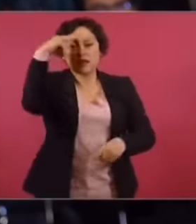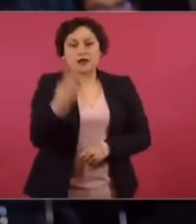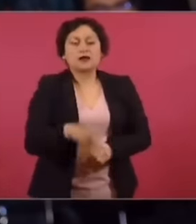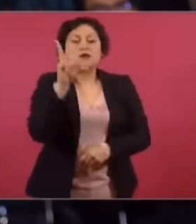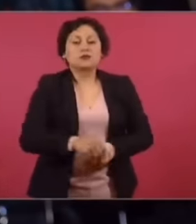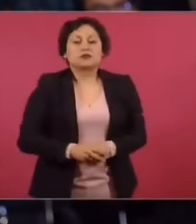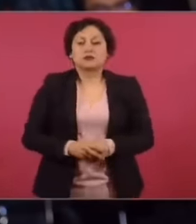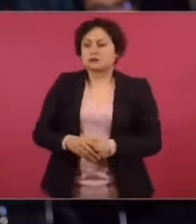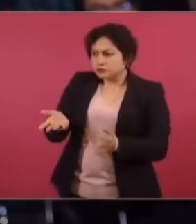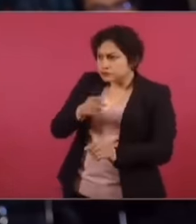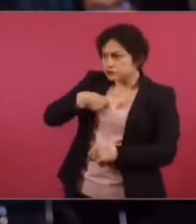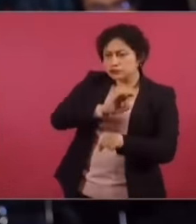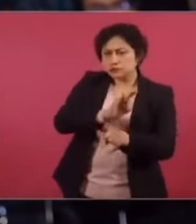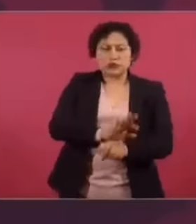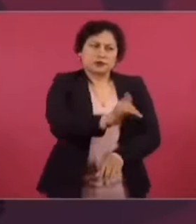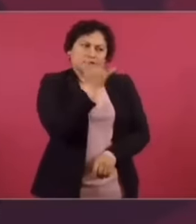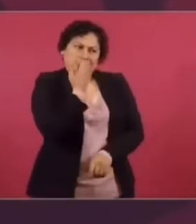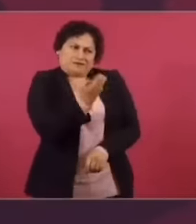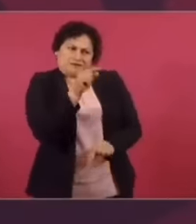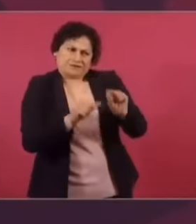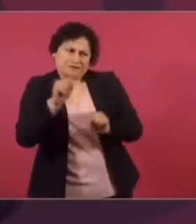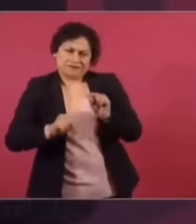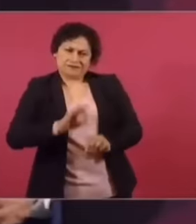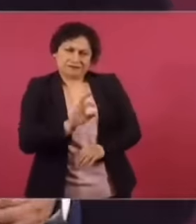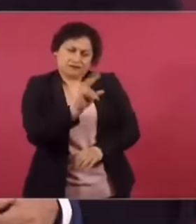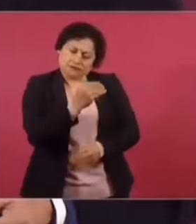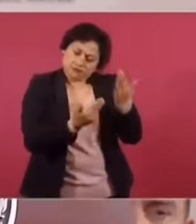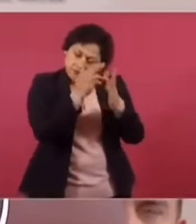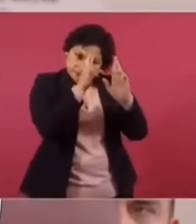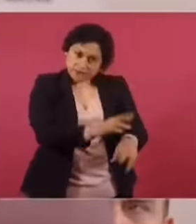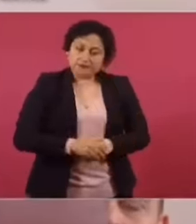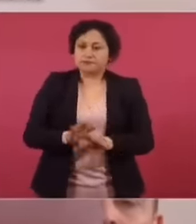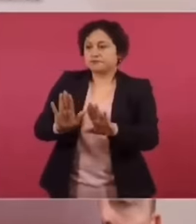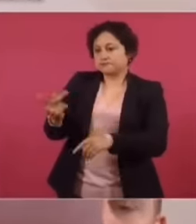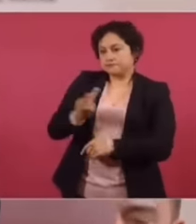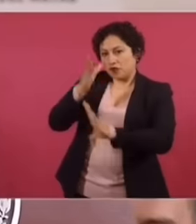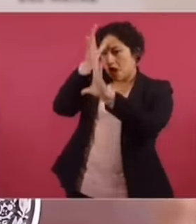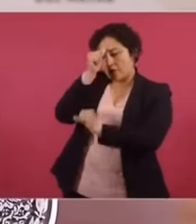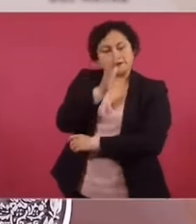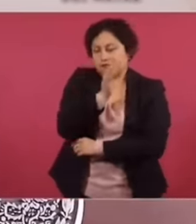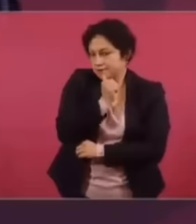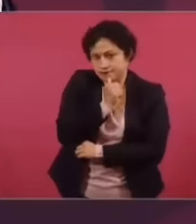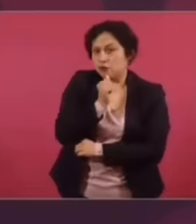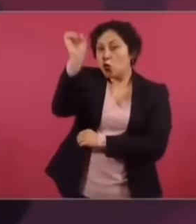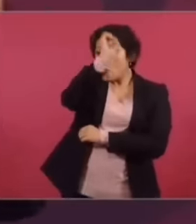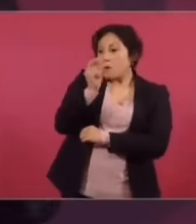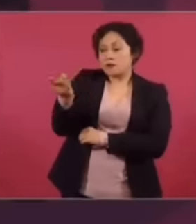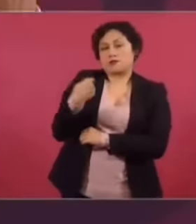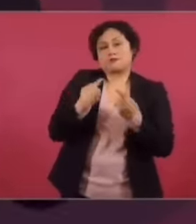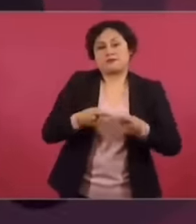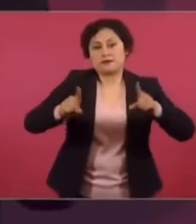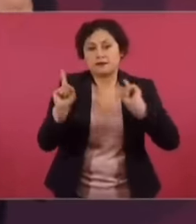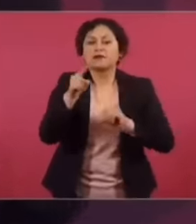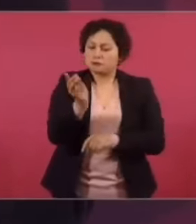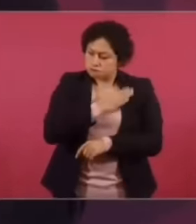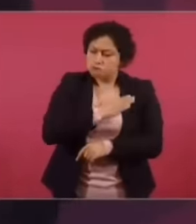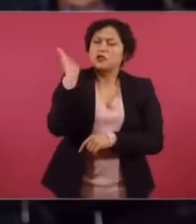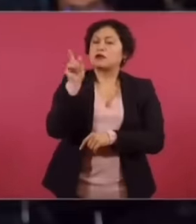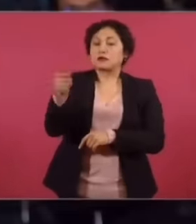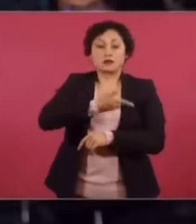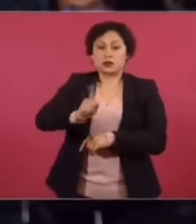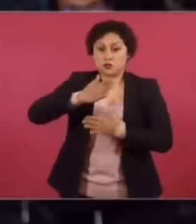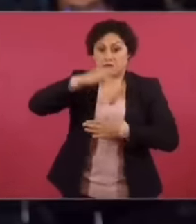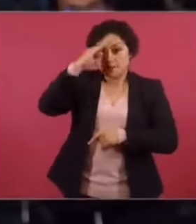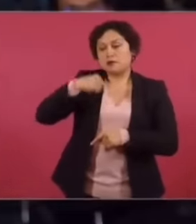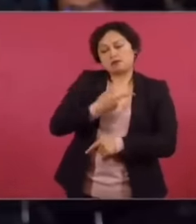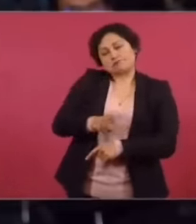protegiéndolos. No ponés así, señor presidente, con todo respeto. Mira, no nos vamos a poner de acuerdo. Tenemos visiones distintas. Qué bueno. A ti no te gustaría pensar como yo pienso. A mí